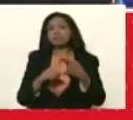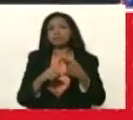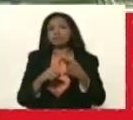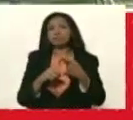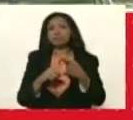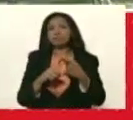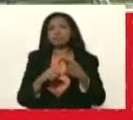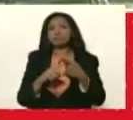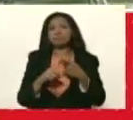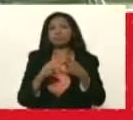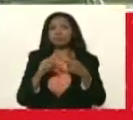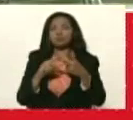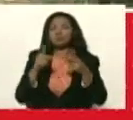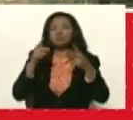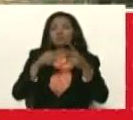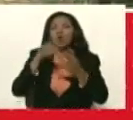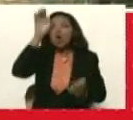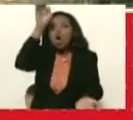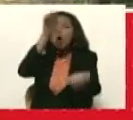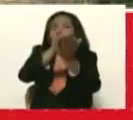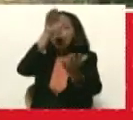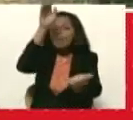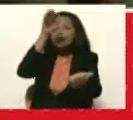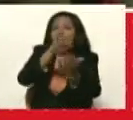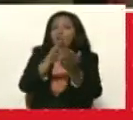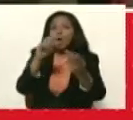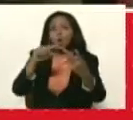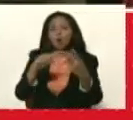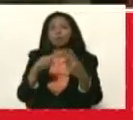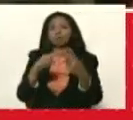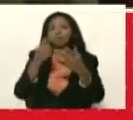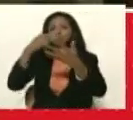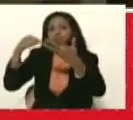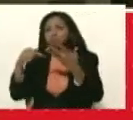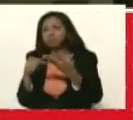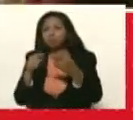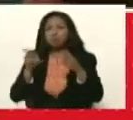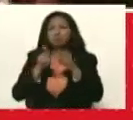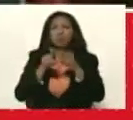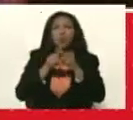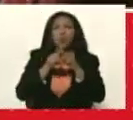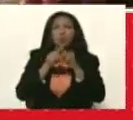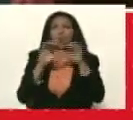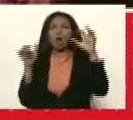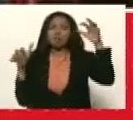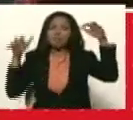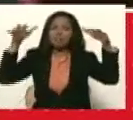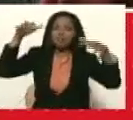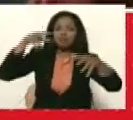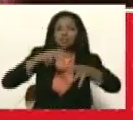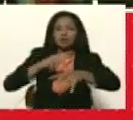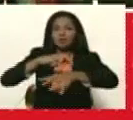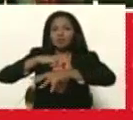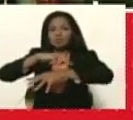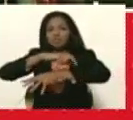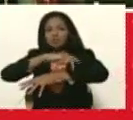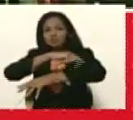mamuk cocodrilos y una cantidad de dinosaurios que eso enloquece a los niños